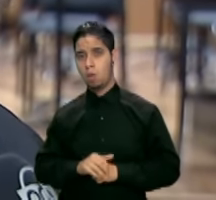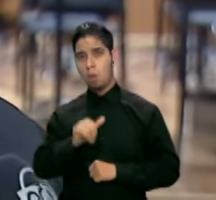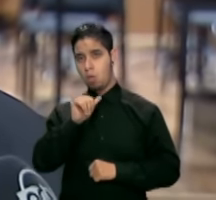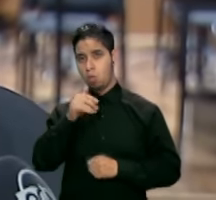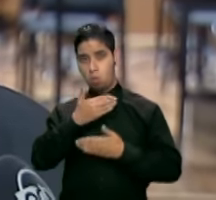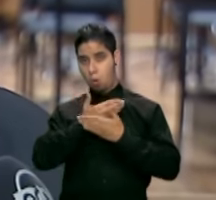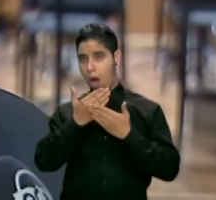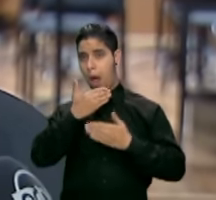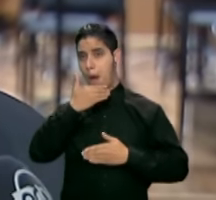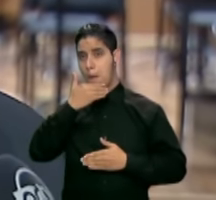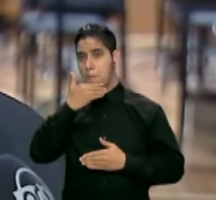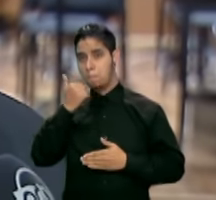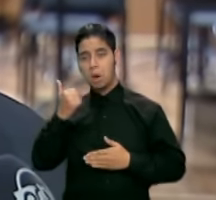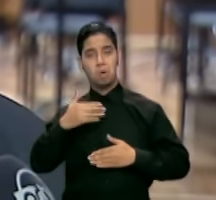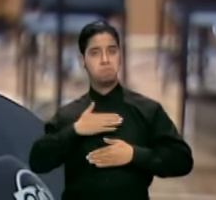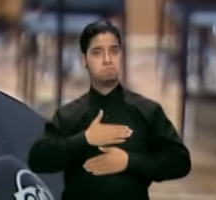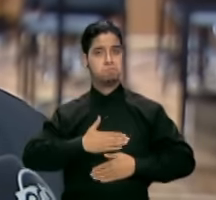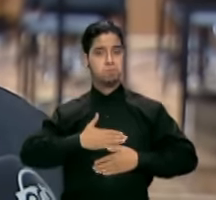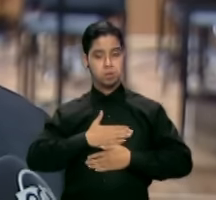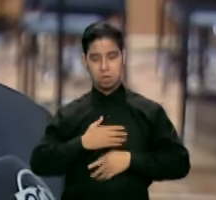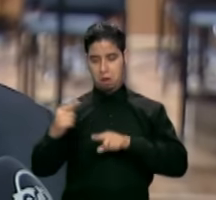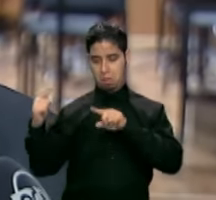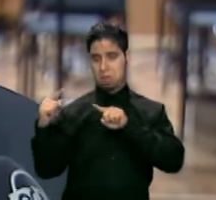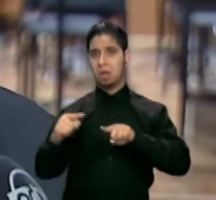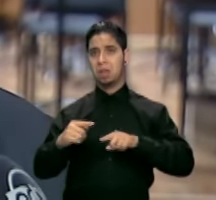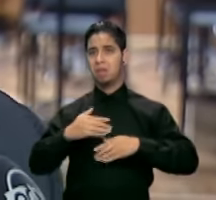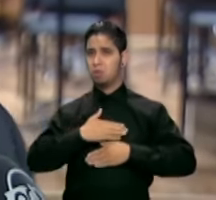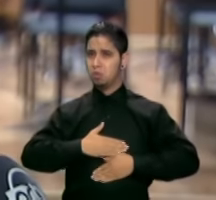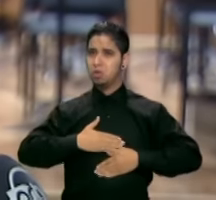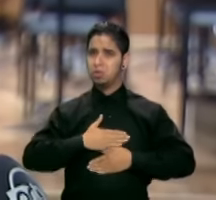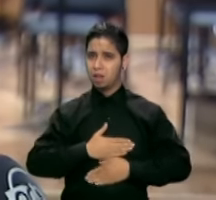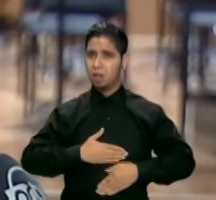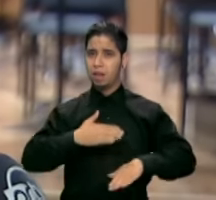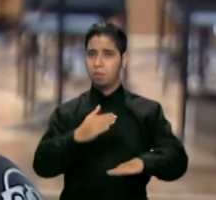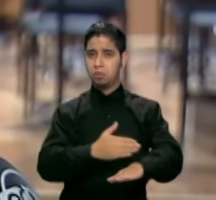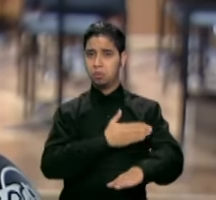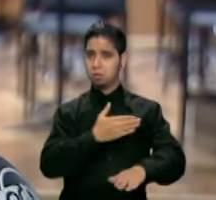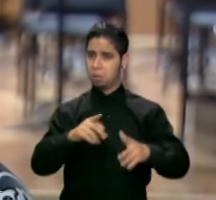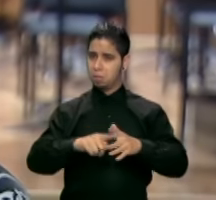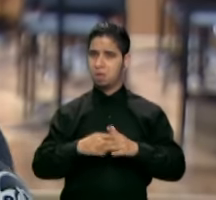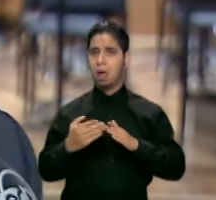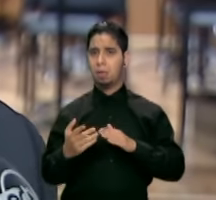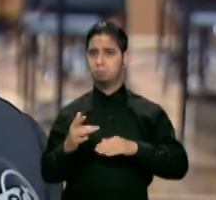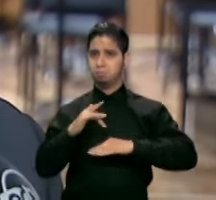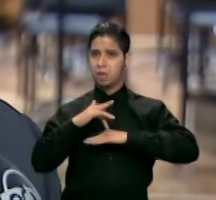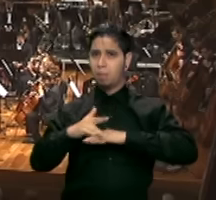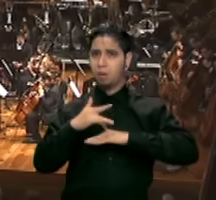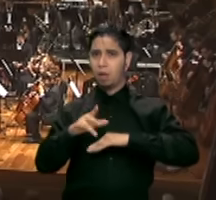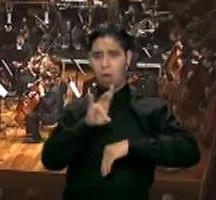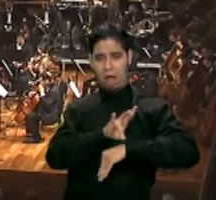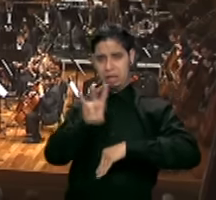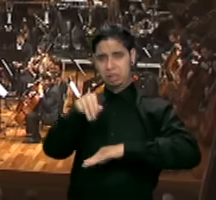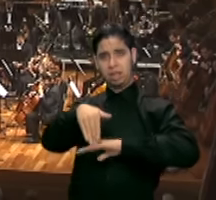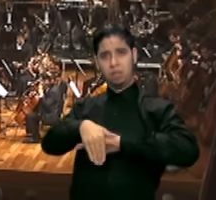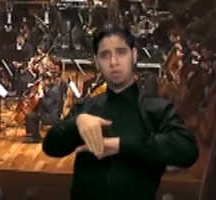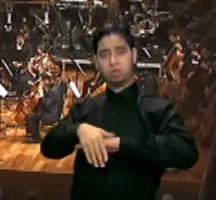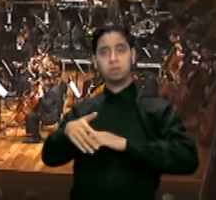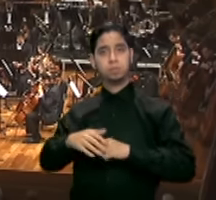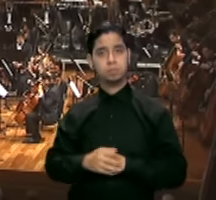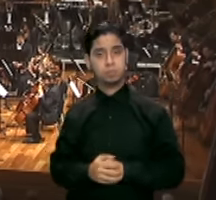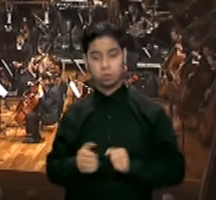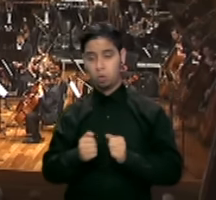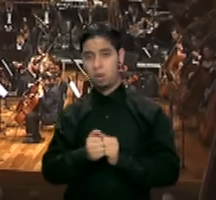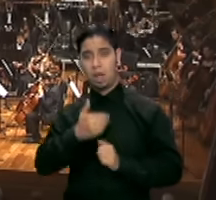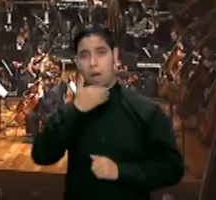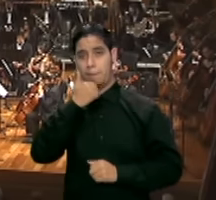que venir a los conciertos de la Orquesta Sinfónica de Puerto Rico, que inician también temprano a las 7 de la noche. Estamos aquí para todo el país, con la mejor música